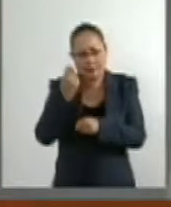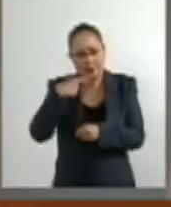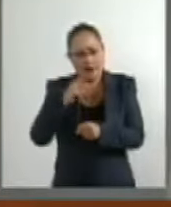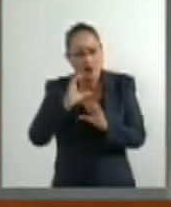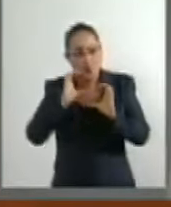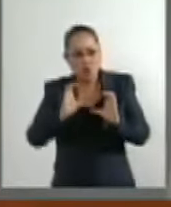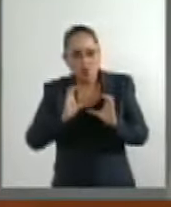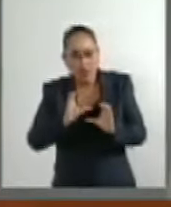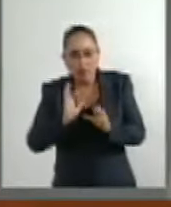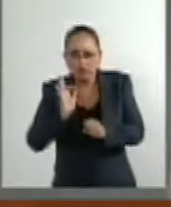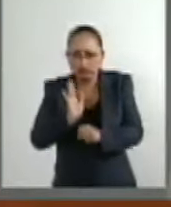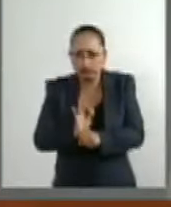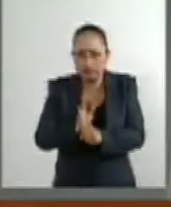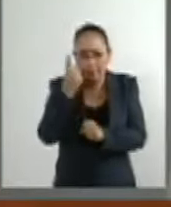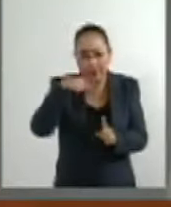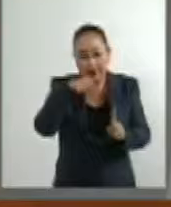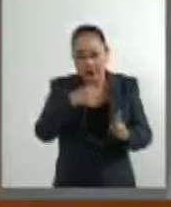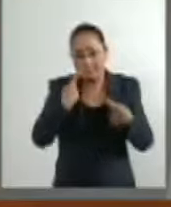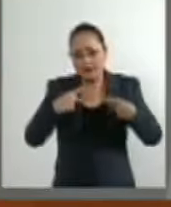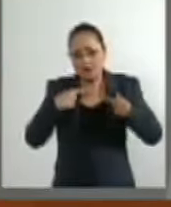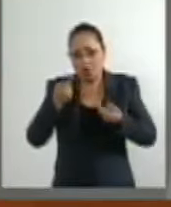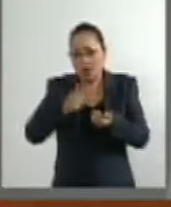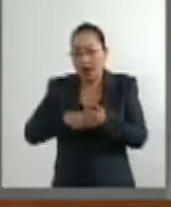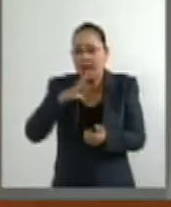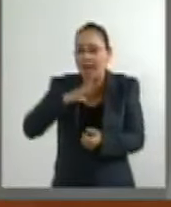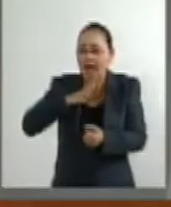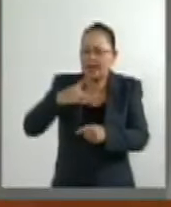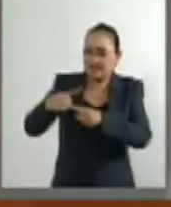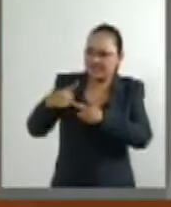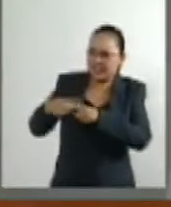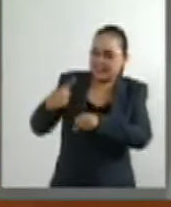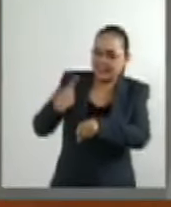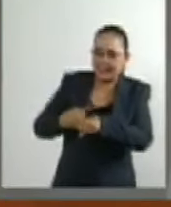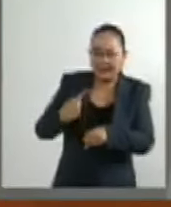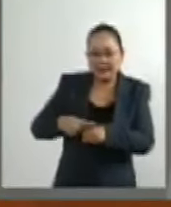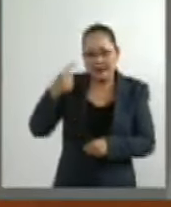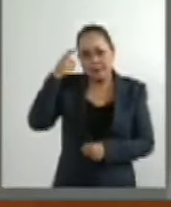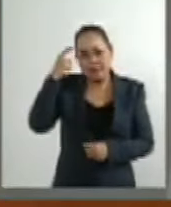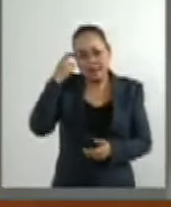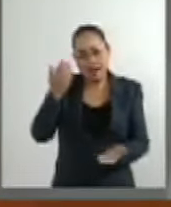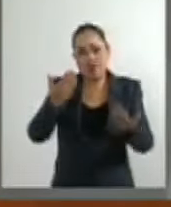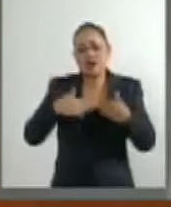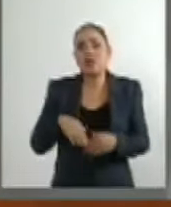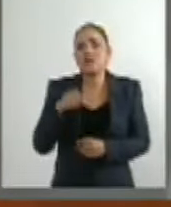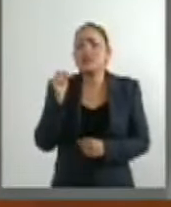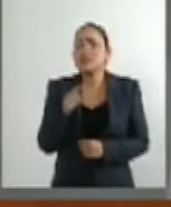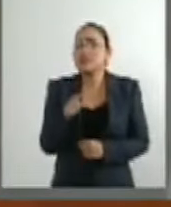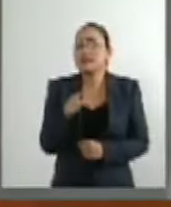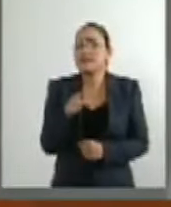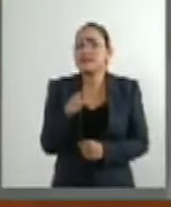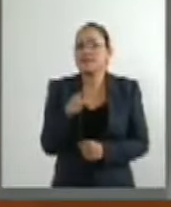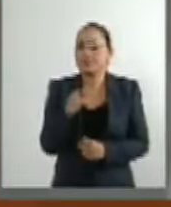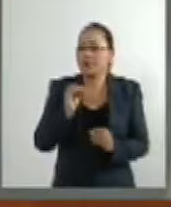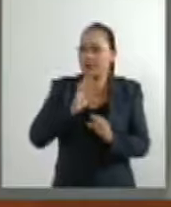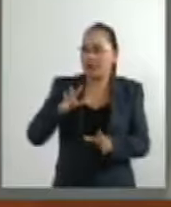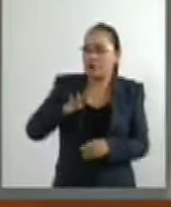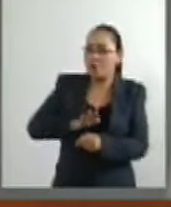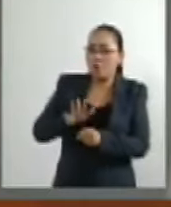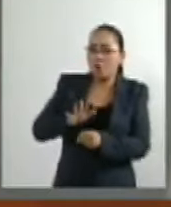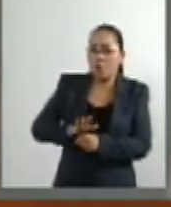estas personas que sufren trastornos mentales, por lo que sin duda existe una